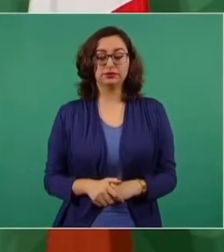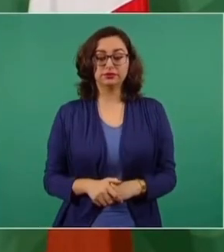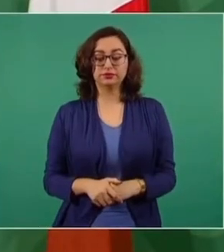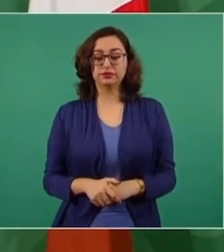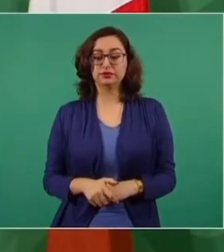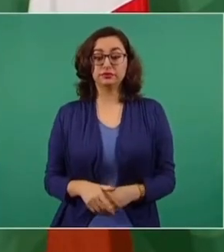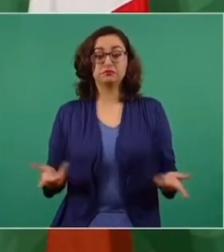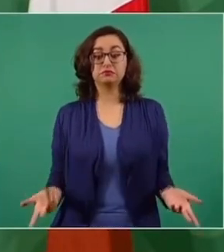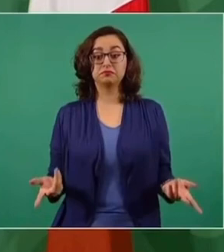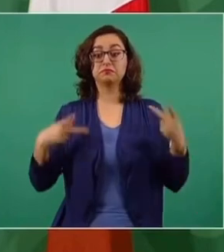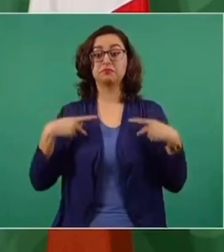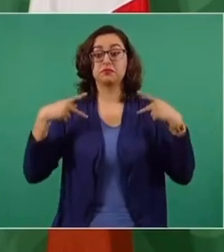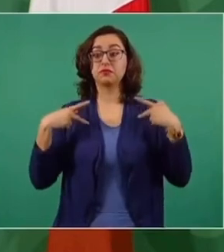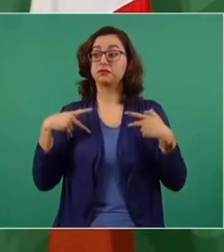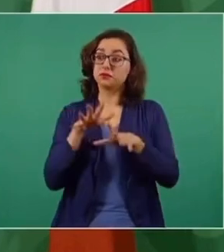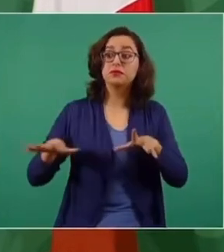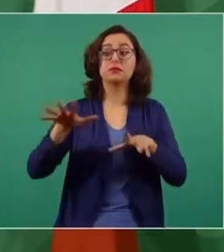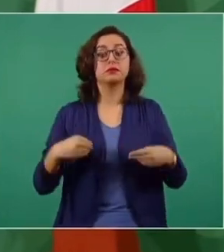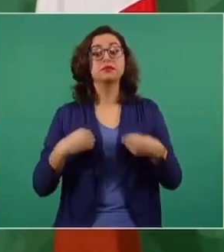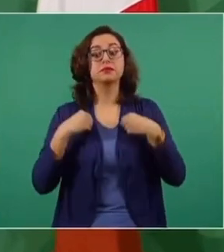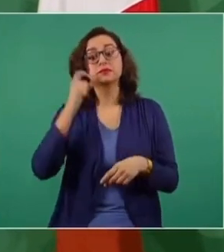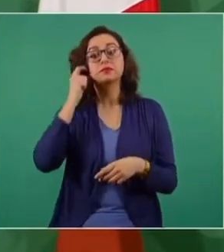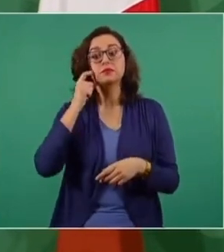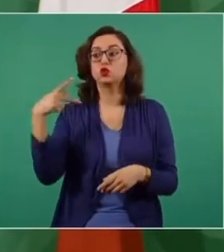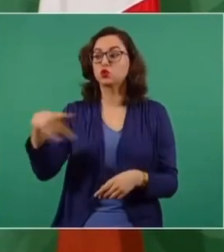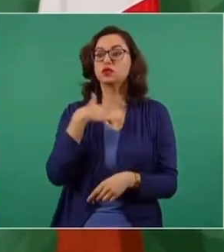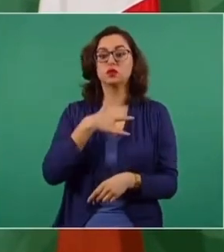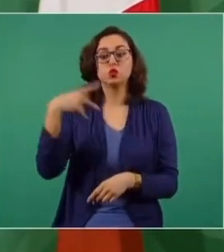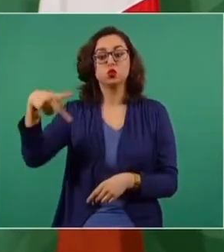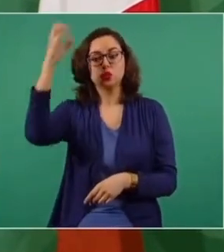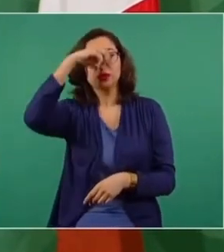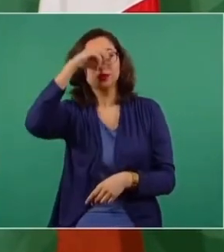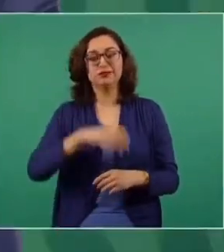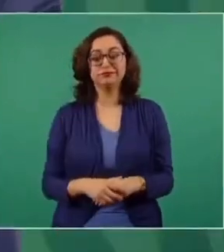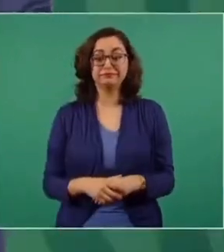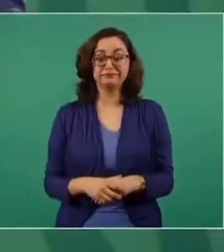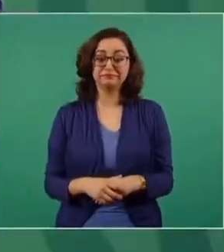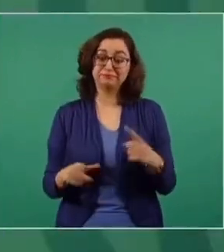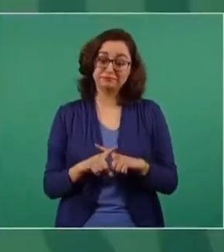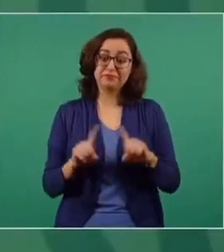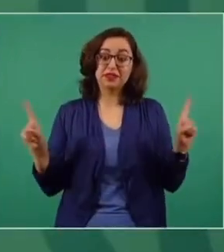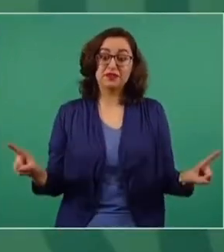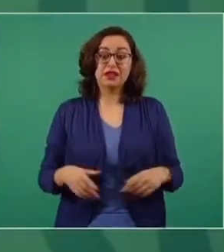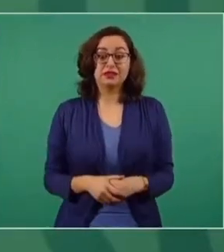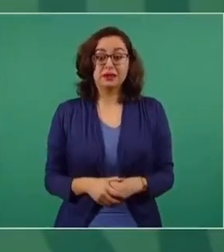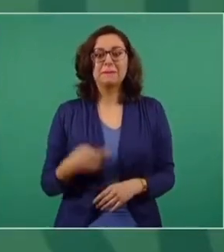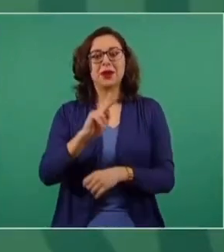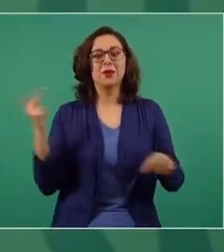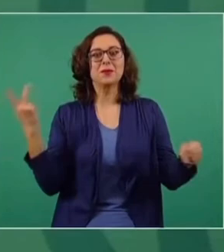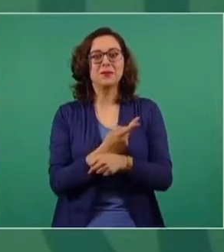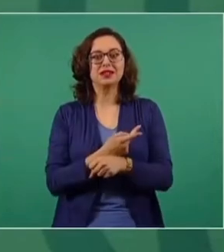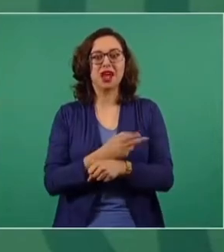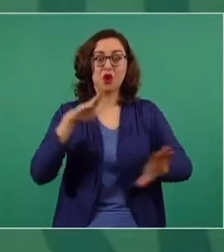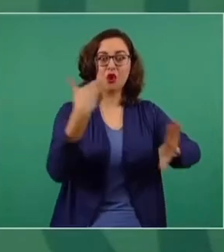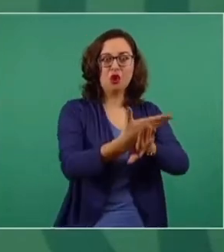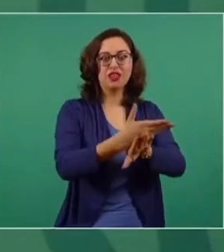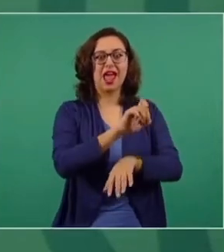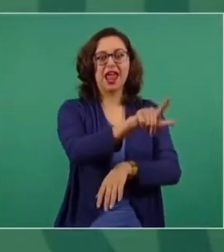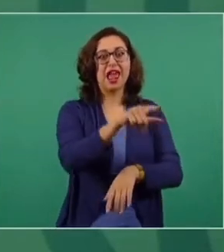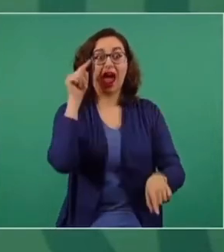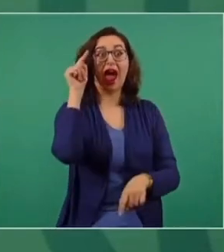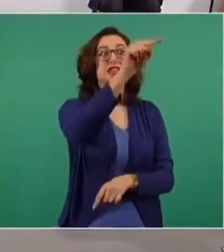Y la opinión de los guerrerenses es otra. Pero estoy seguro que esa campaña, sí, impactó aquí. En la Ciudad de México.